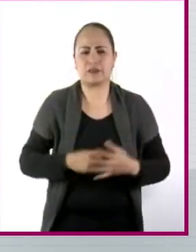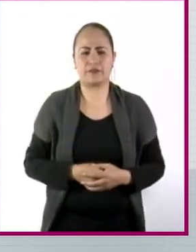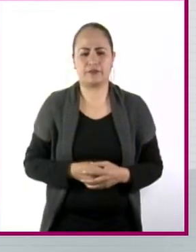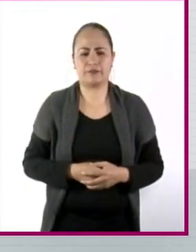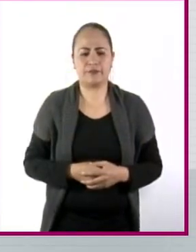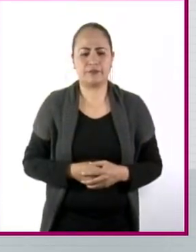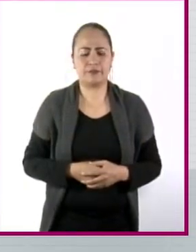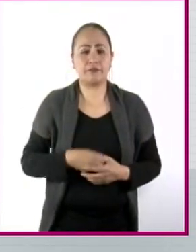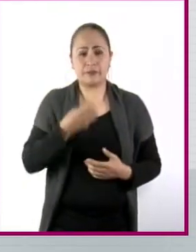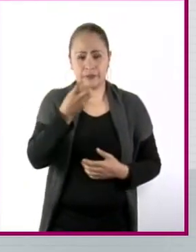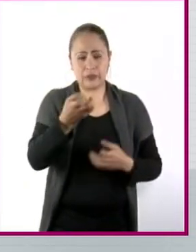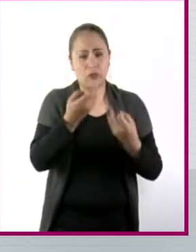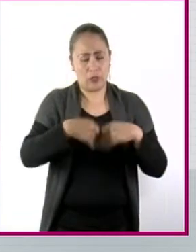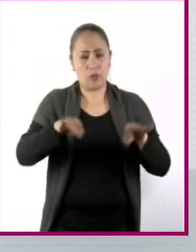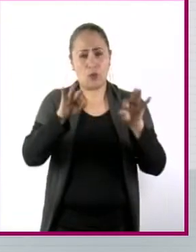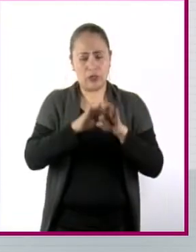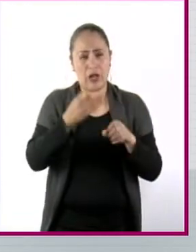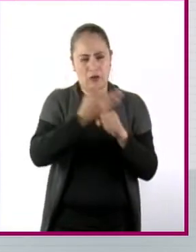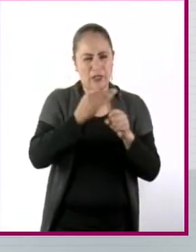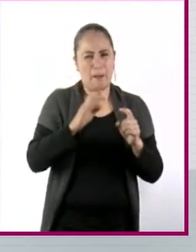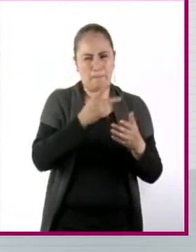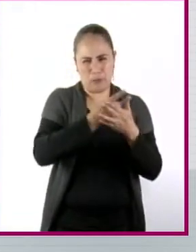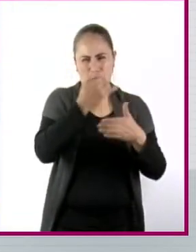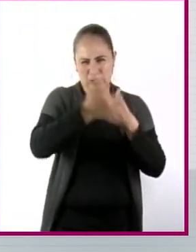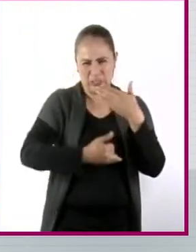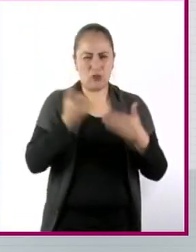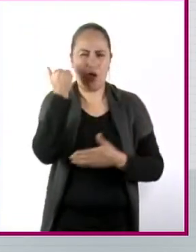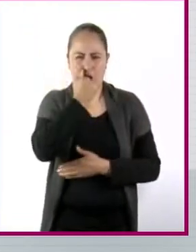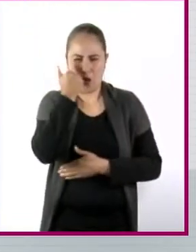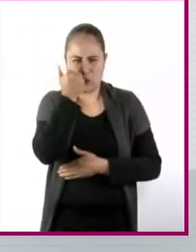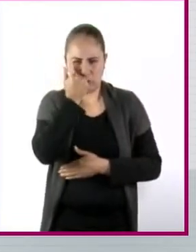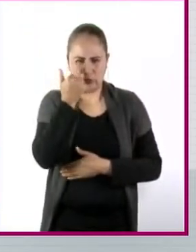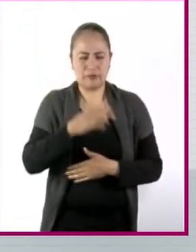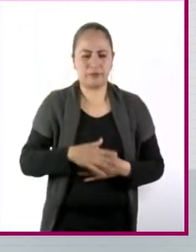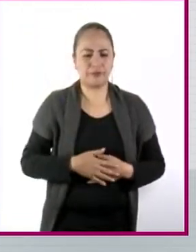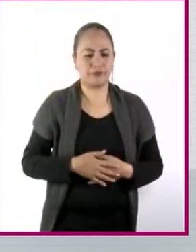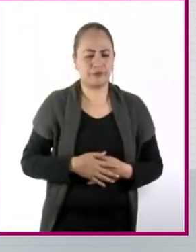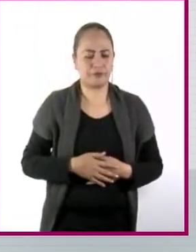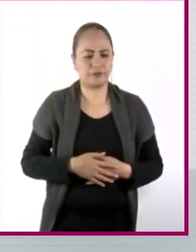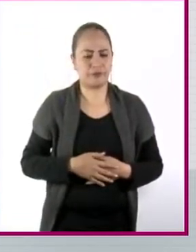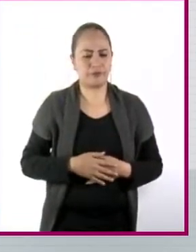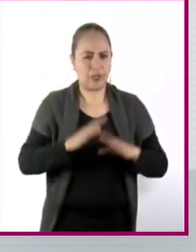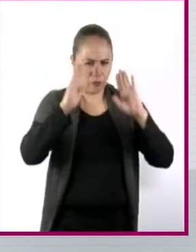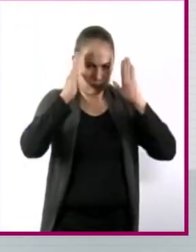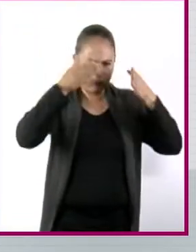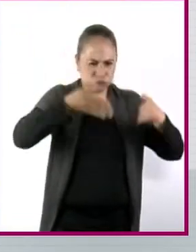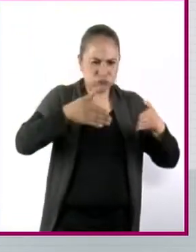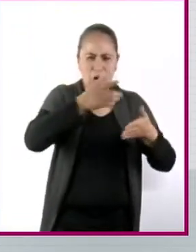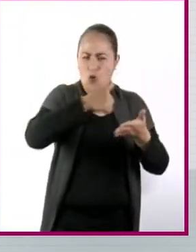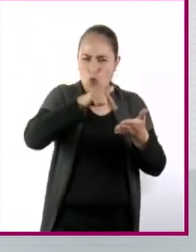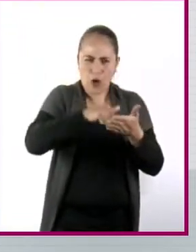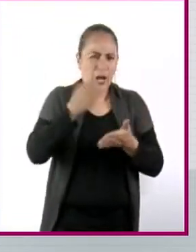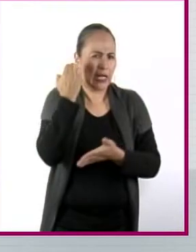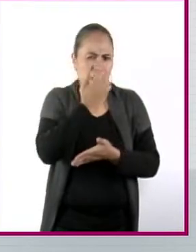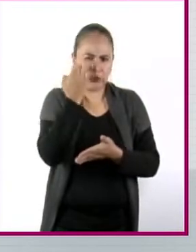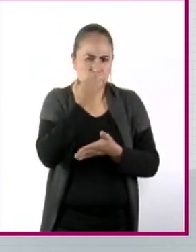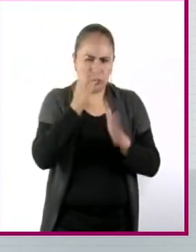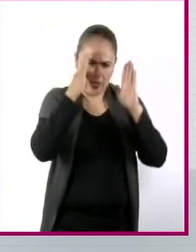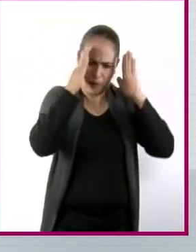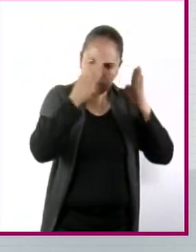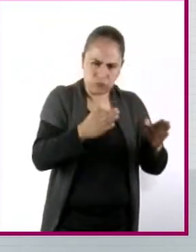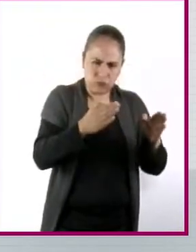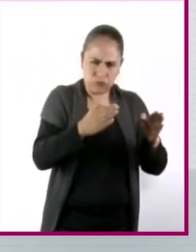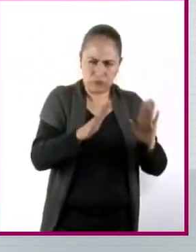caso, al ser un proyecto estudiantil, ¿no? Que se centra en un plantel en específico, lo